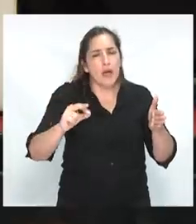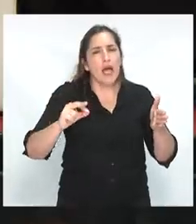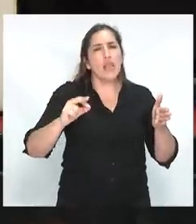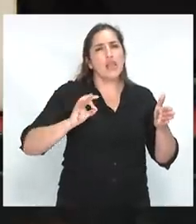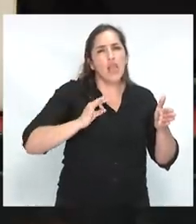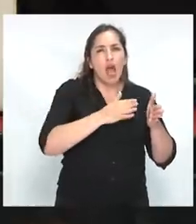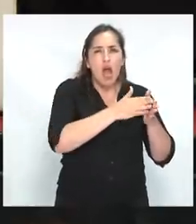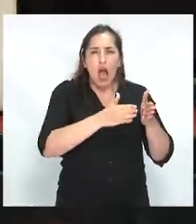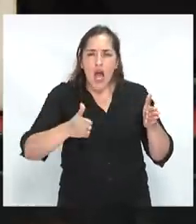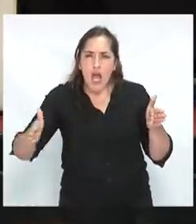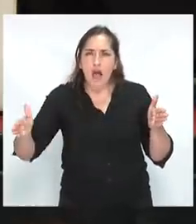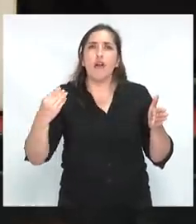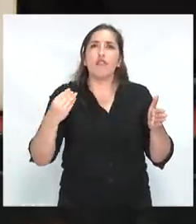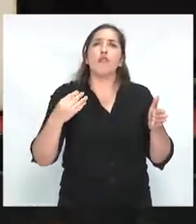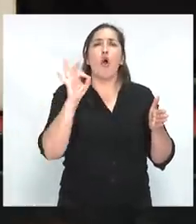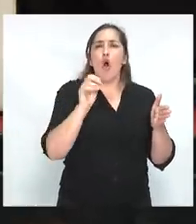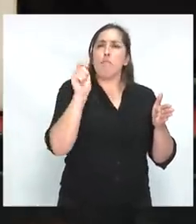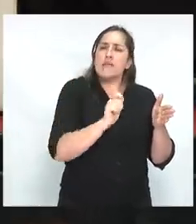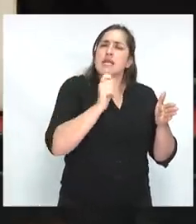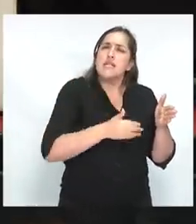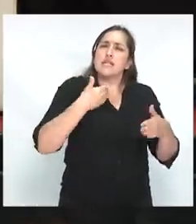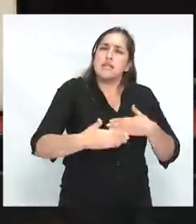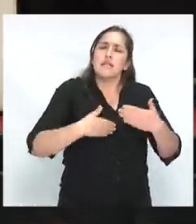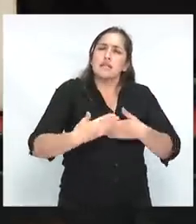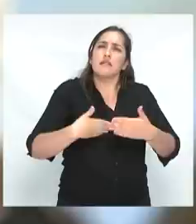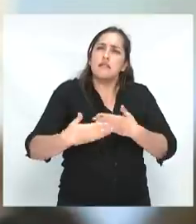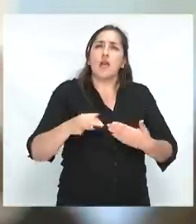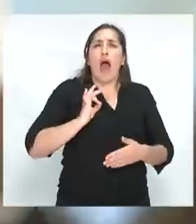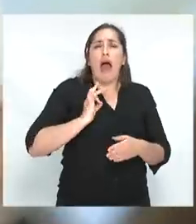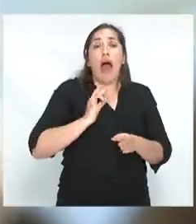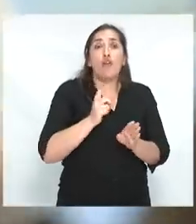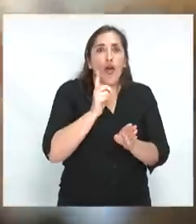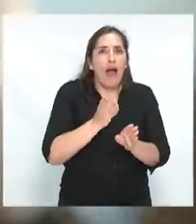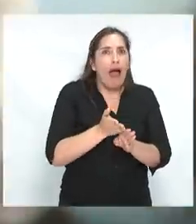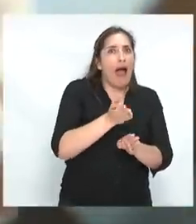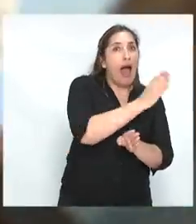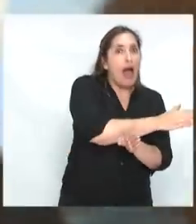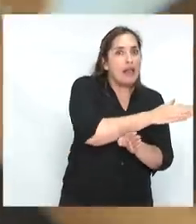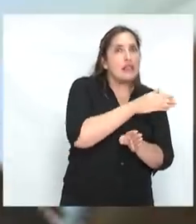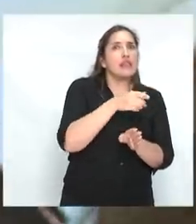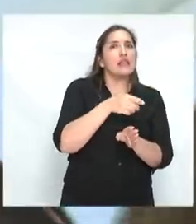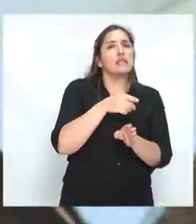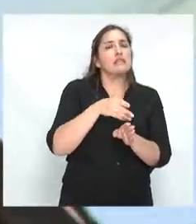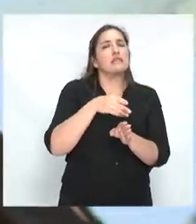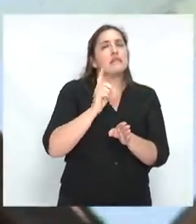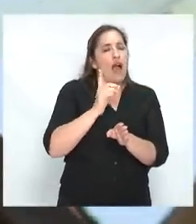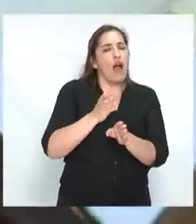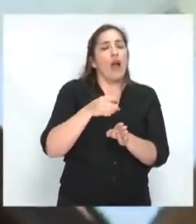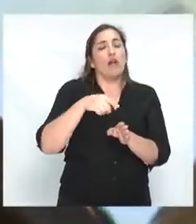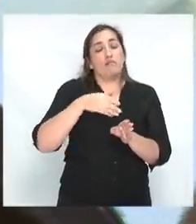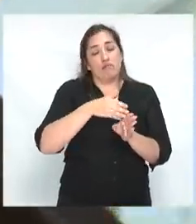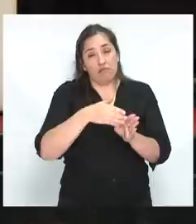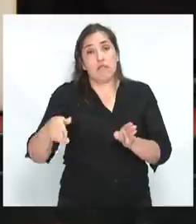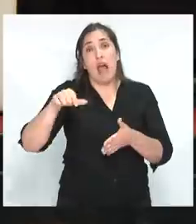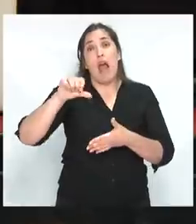de manera concentrada en meses o años previos a los grandes estallidos catárquicos de la sociedad